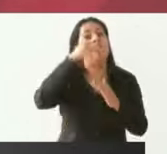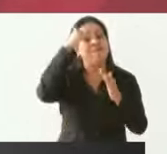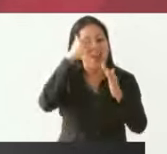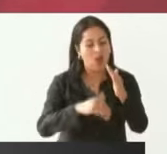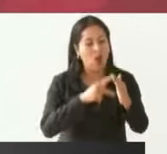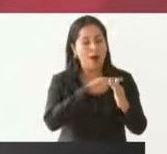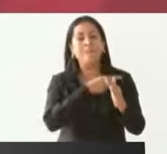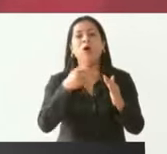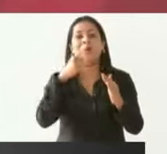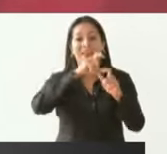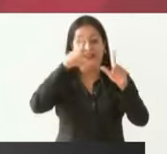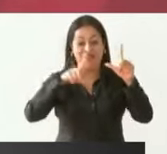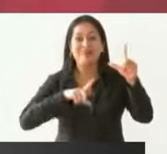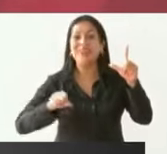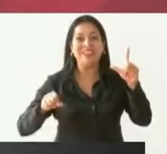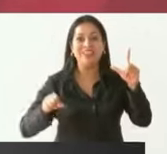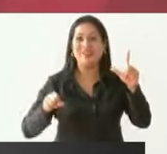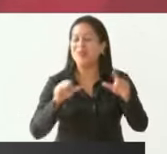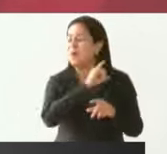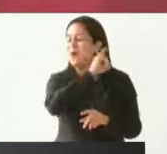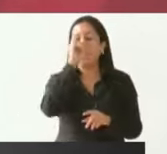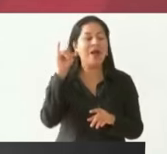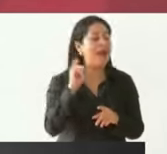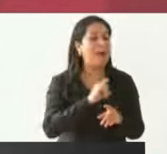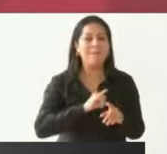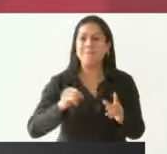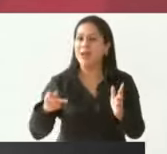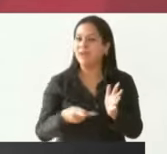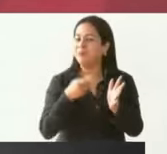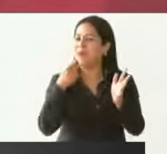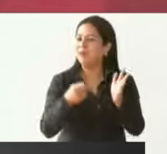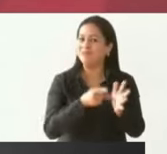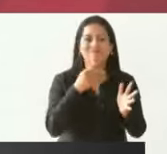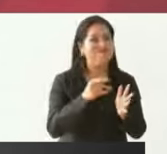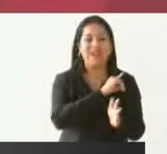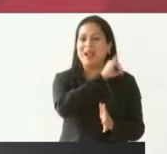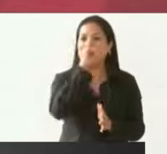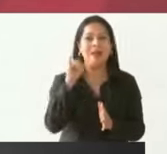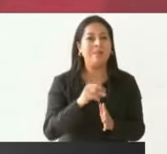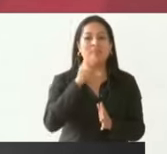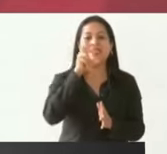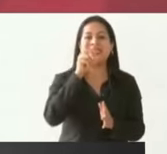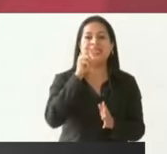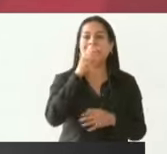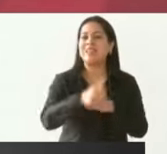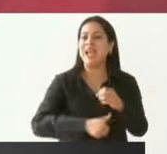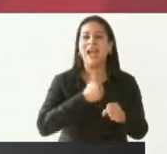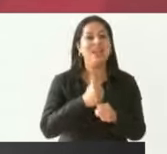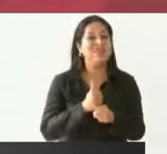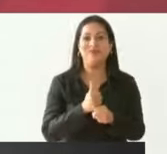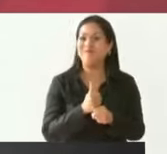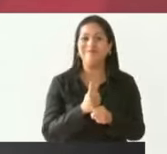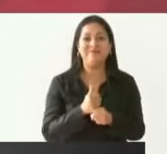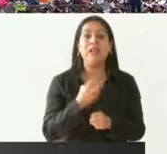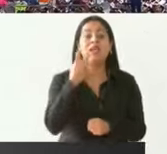en nuestro país, como no había sucedido en más de 30 años. Eso